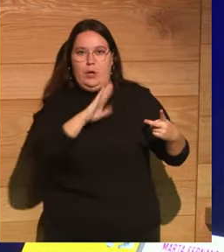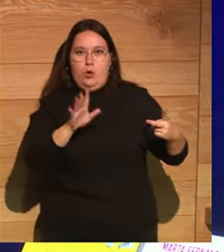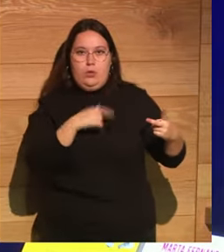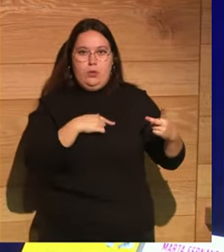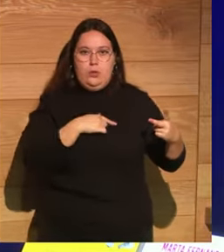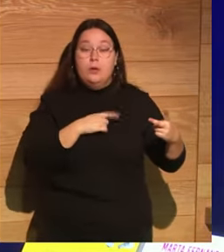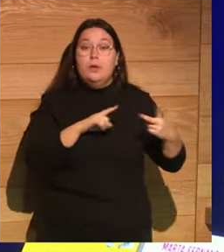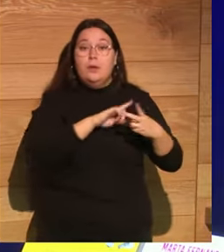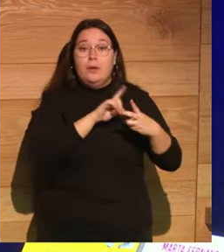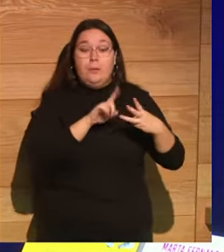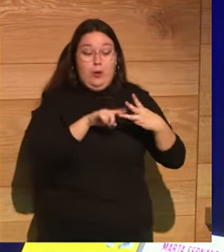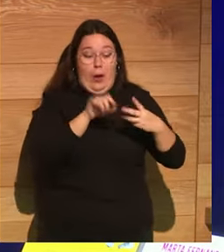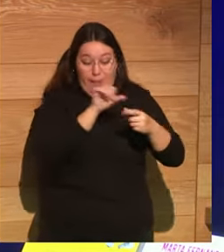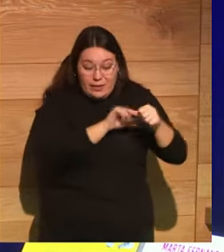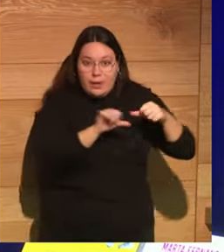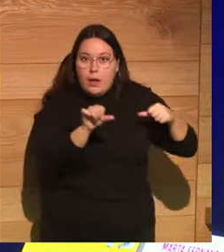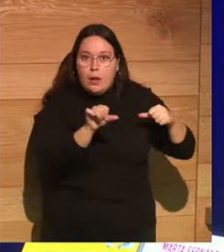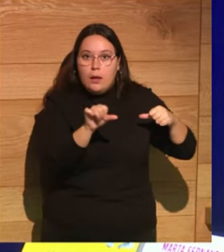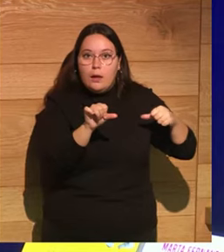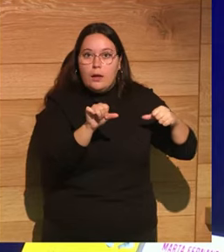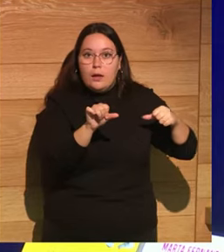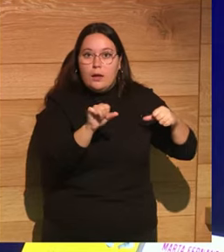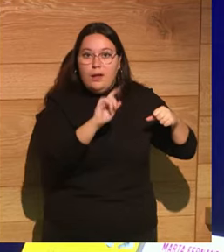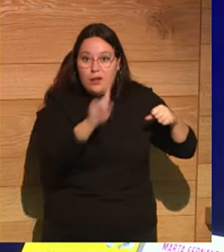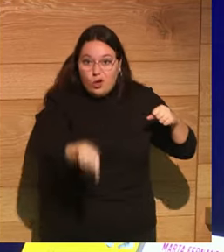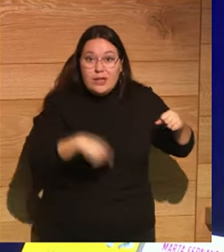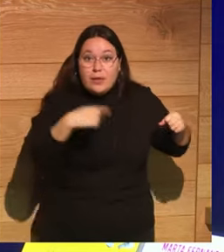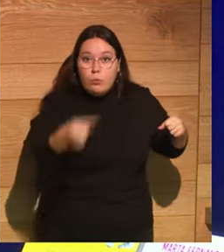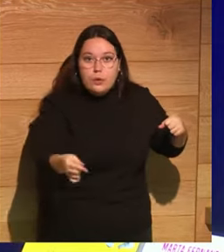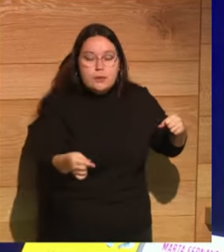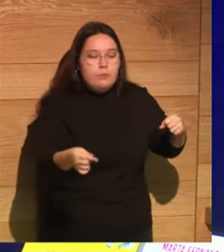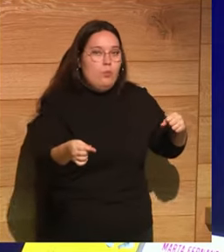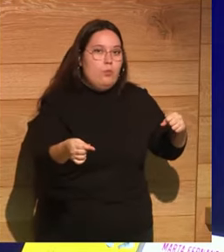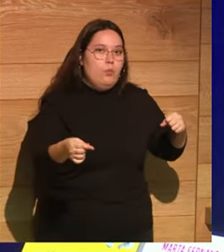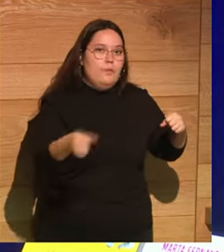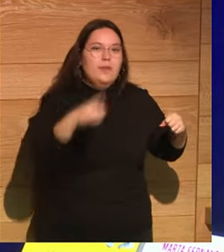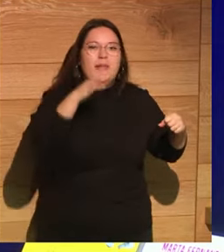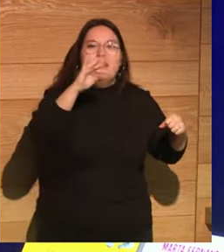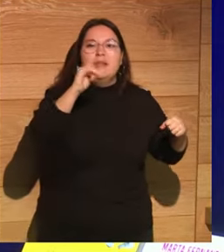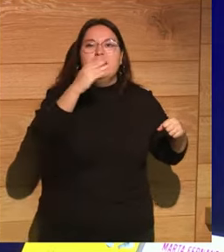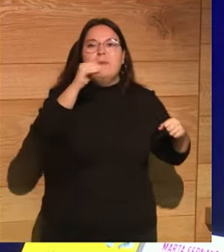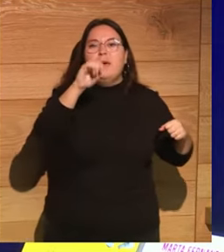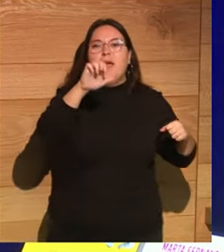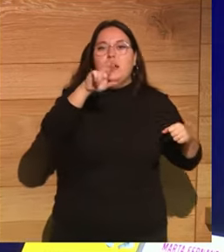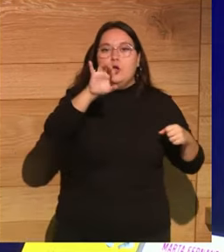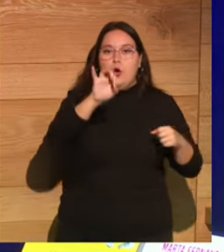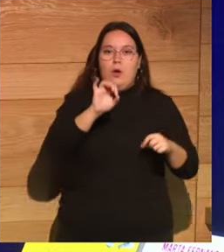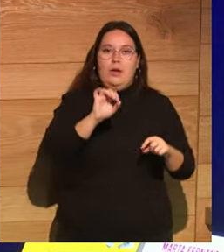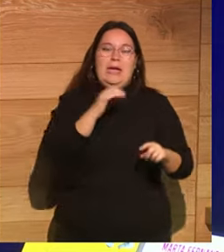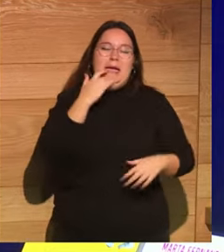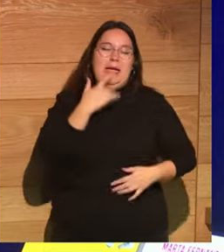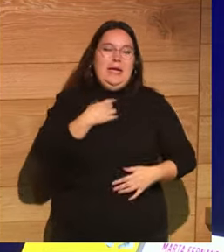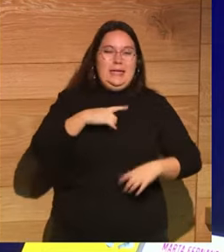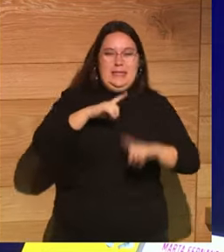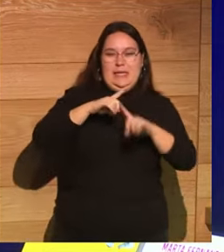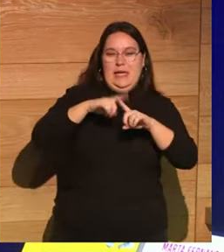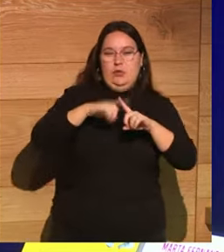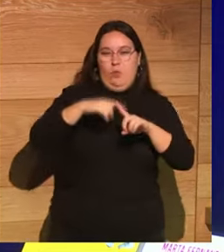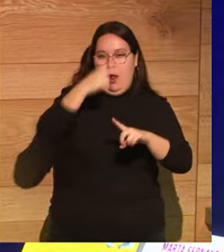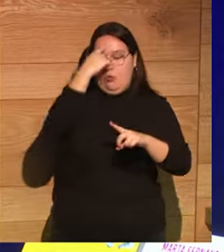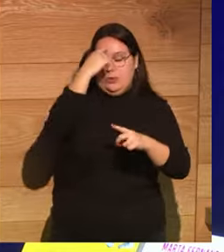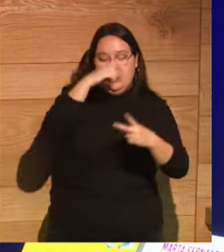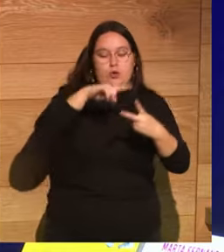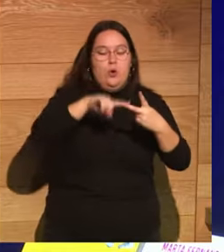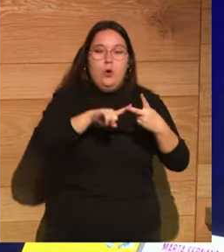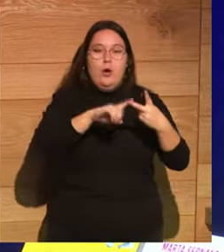imperio romano. Pero a partir de ahí, a todos los sucesores, Tiberio un depravado sexual, Claudio